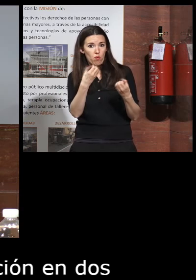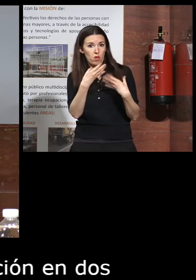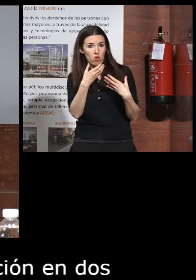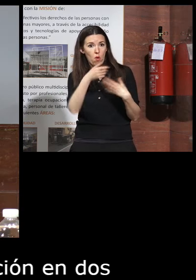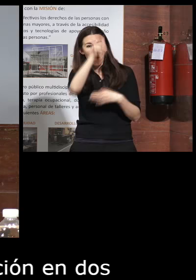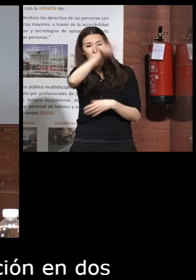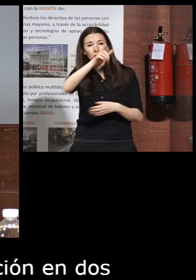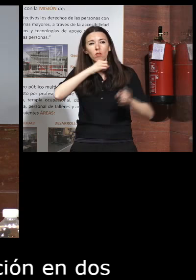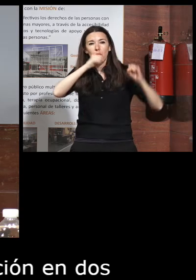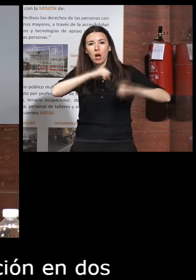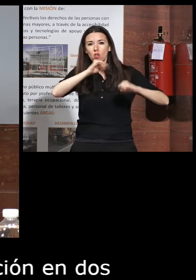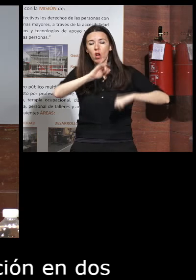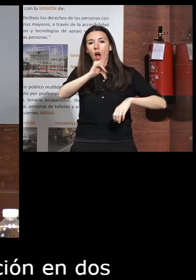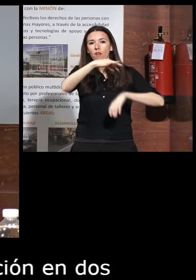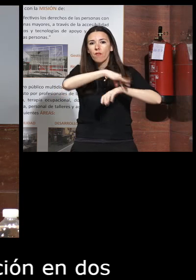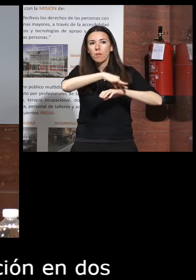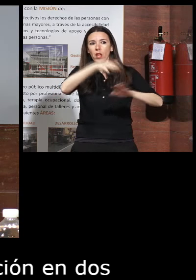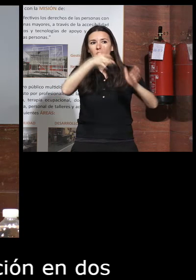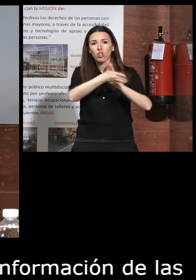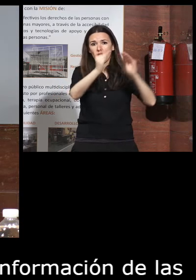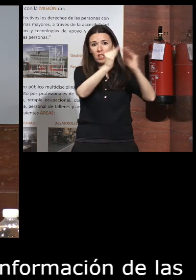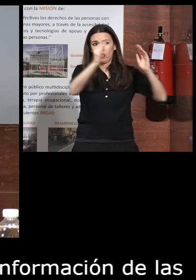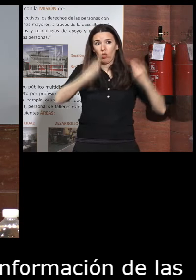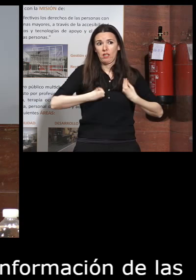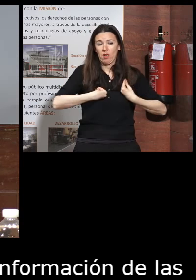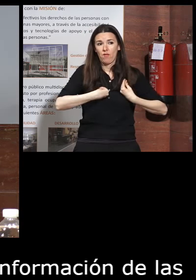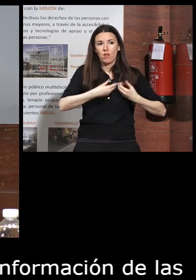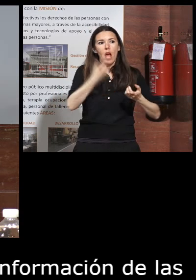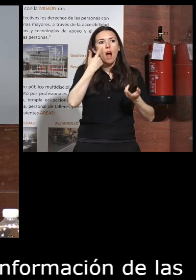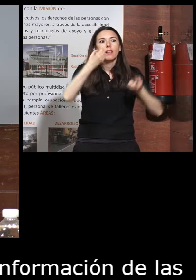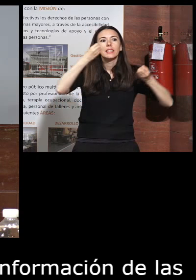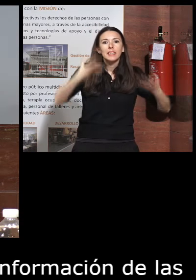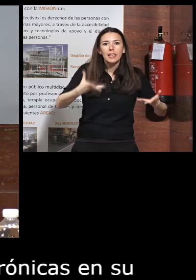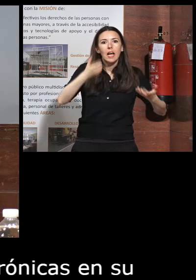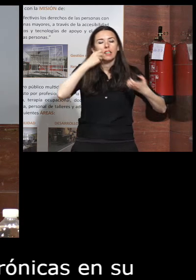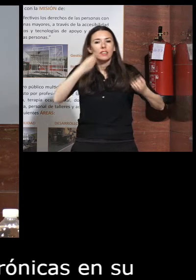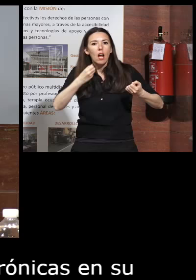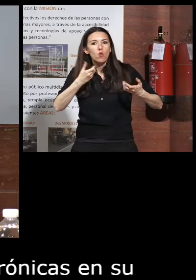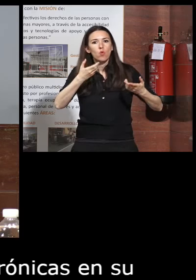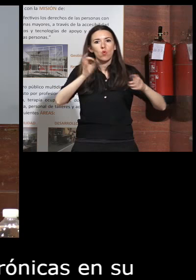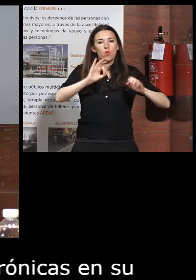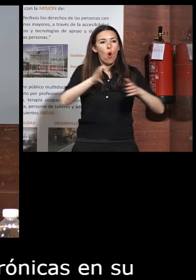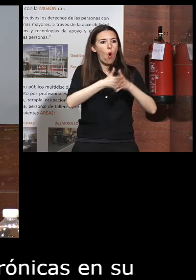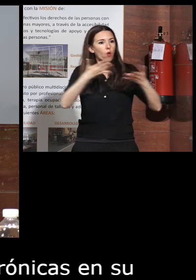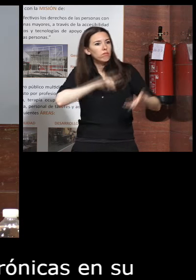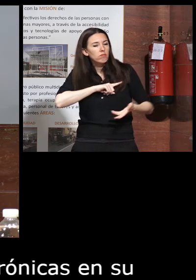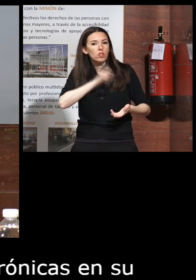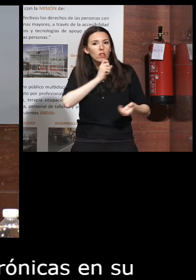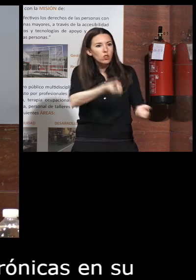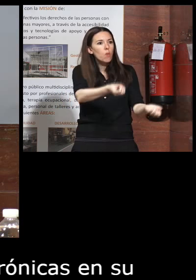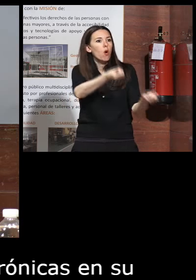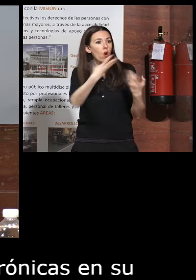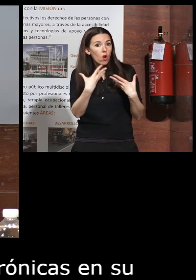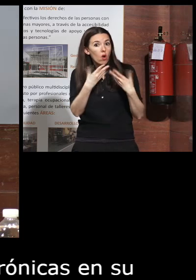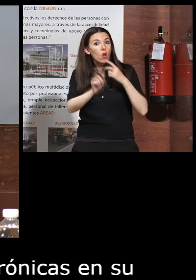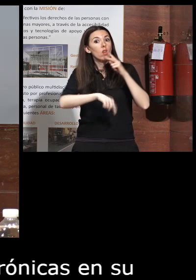personas mayores con enfermedades crónicas en su domicilio que cuál era su estado de salud y su estado de ánimo y